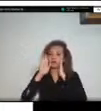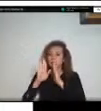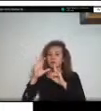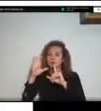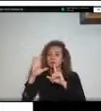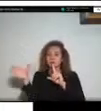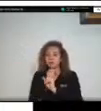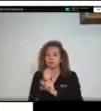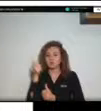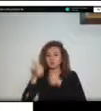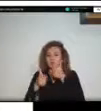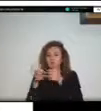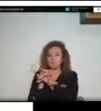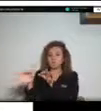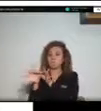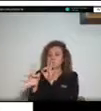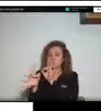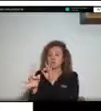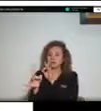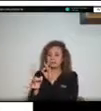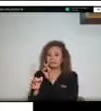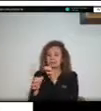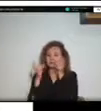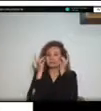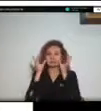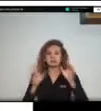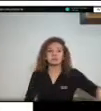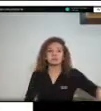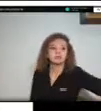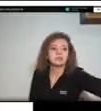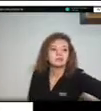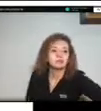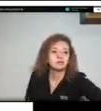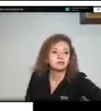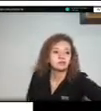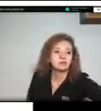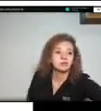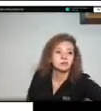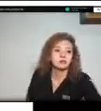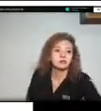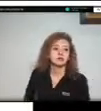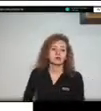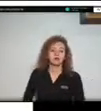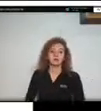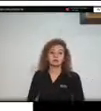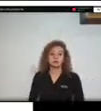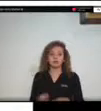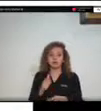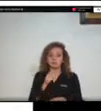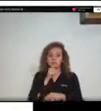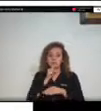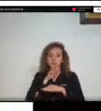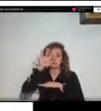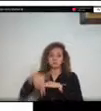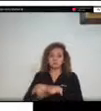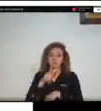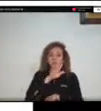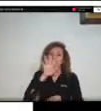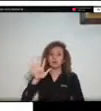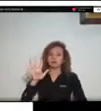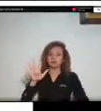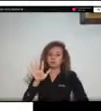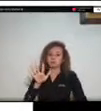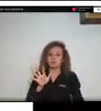municipios con reportes en este caso inundación teníamos 25 municipios de movimientos en masa 23 y